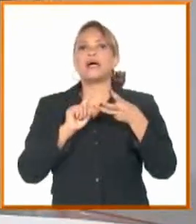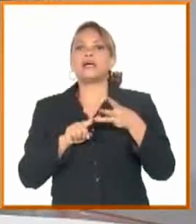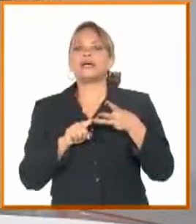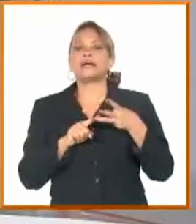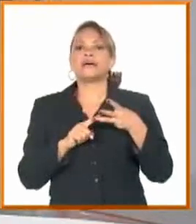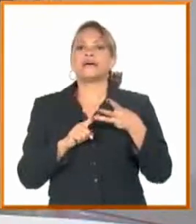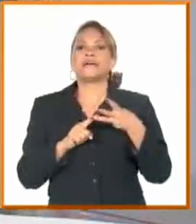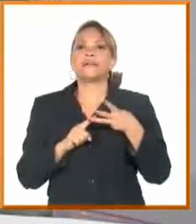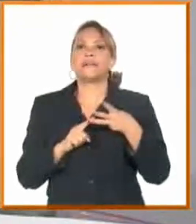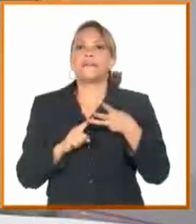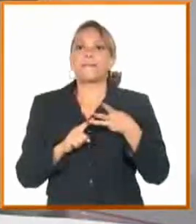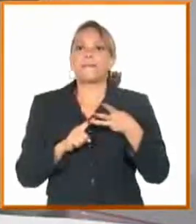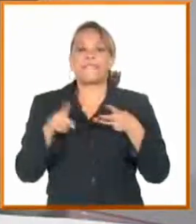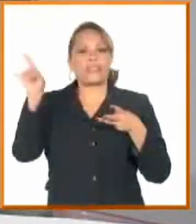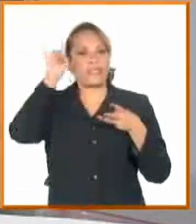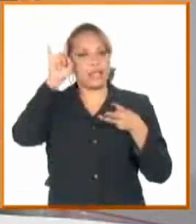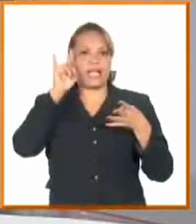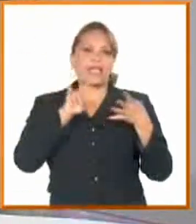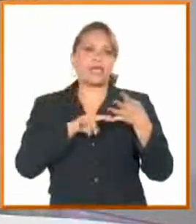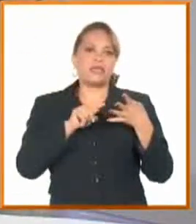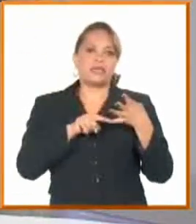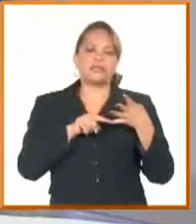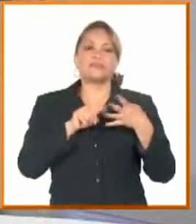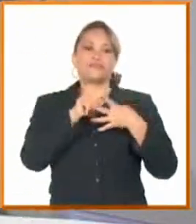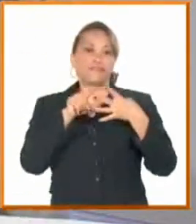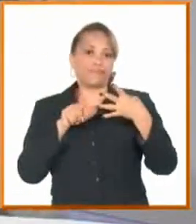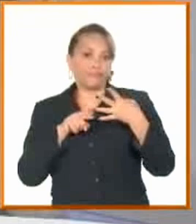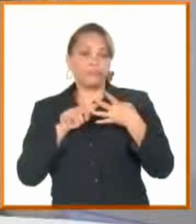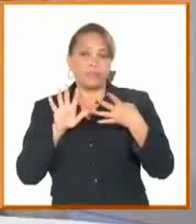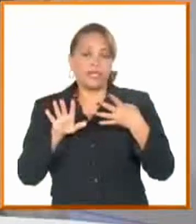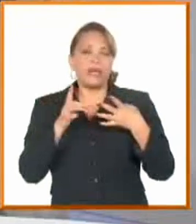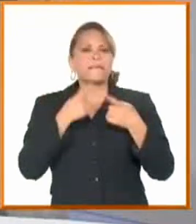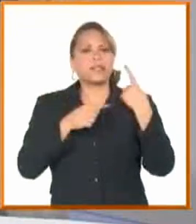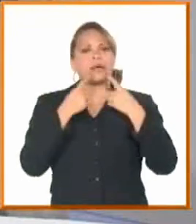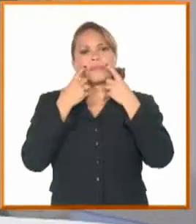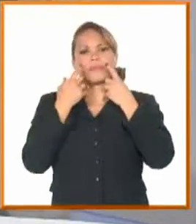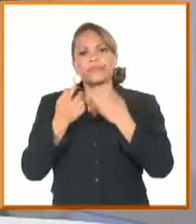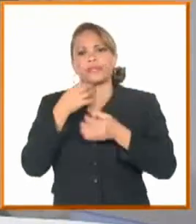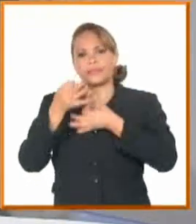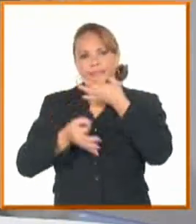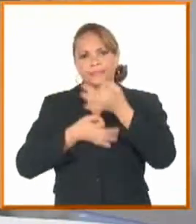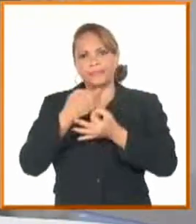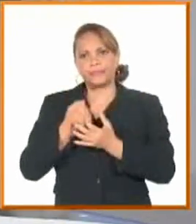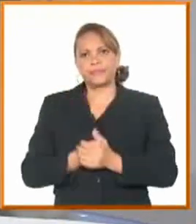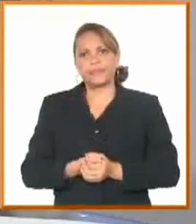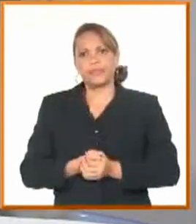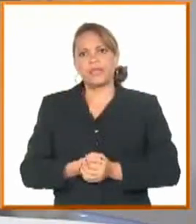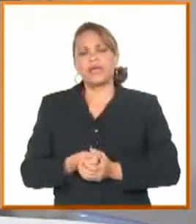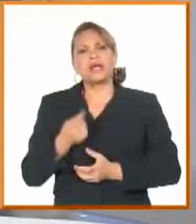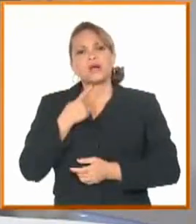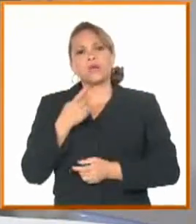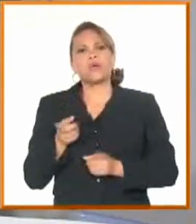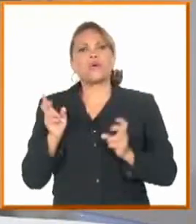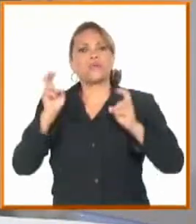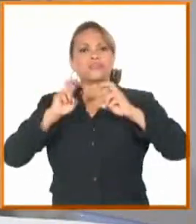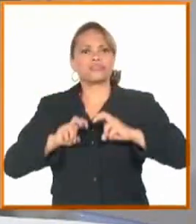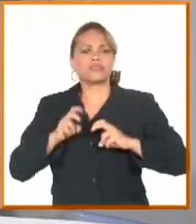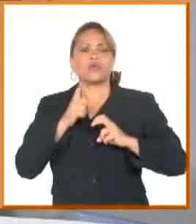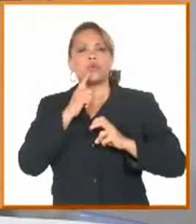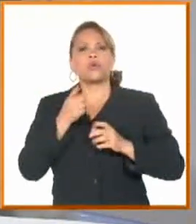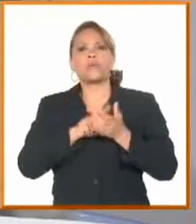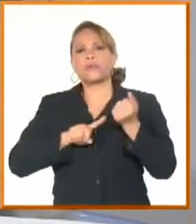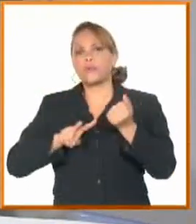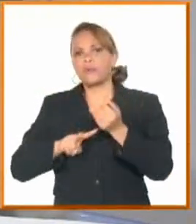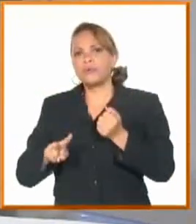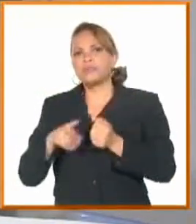leche. Y bueno, aquí es muy importante lo siguiente, Randy, que lo hemos intercambiado con los territorios. Creo que hemos dado un